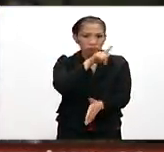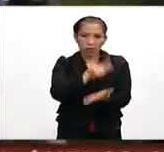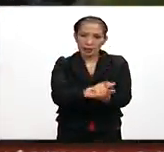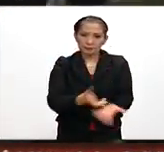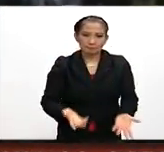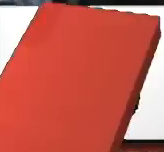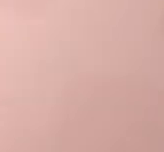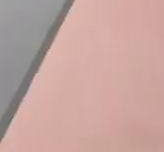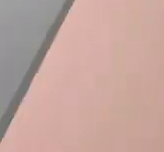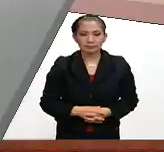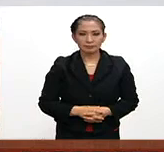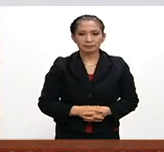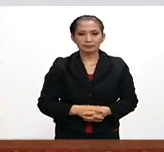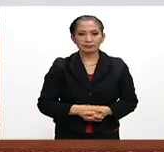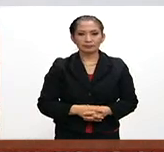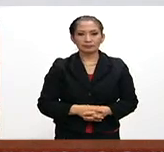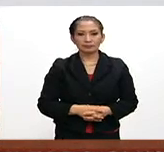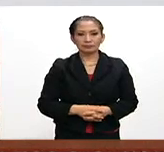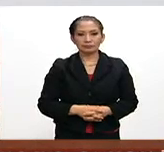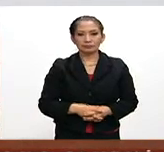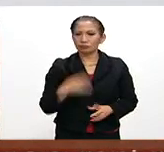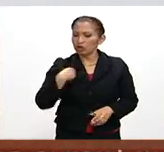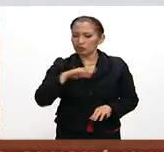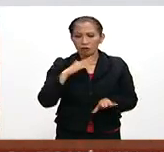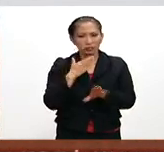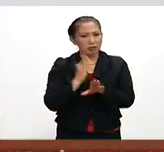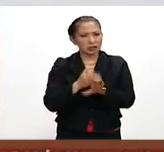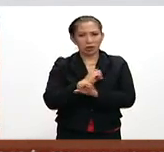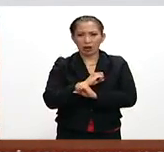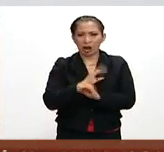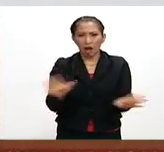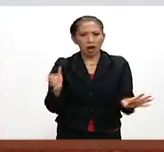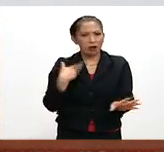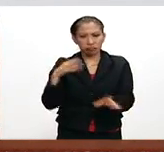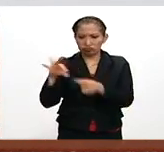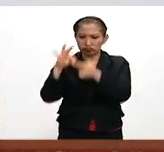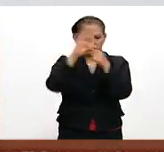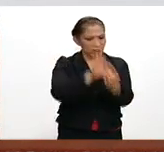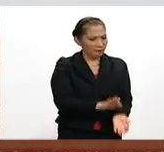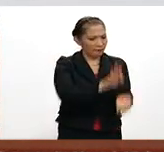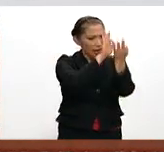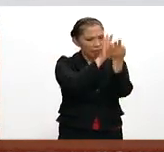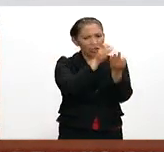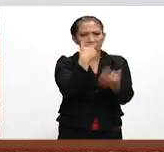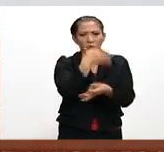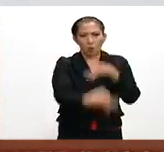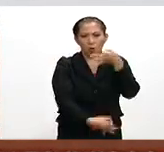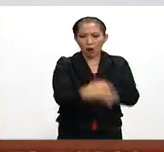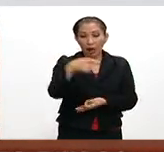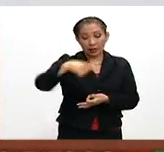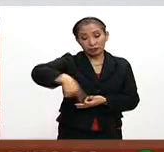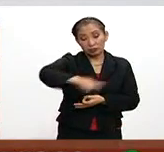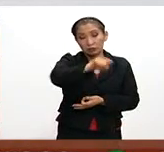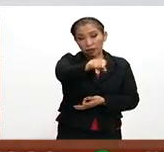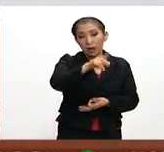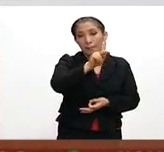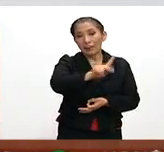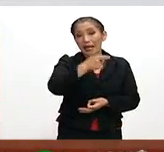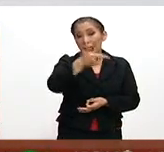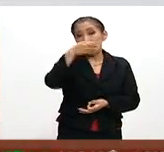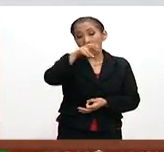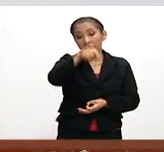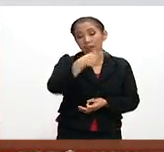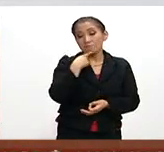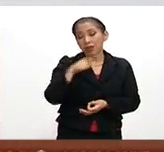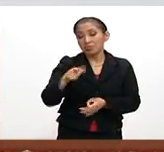derecho. Vamos a sancionar, por supuesto, vamos a poner a disposición y corresponderá a la Procuraduría General de la